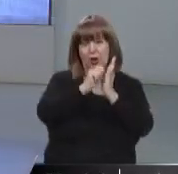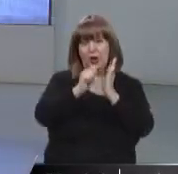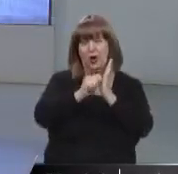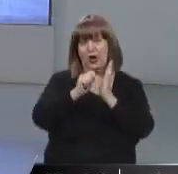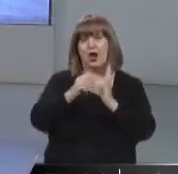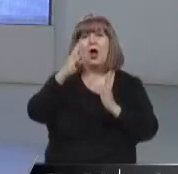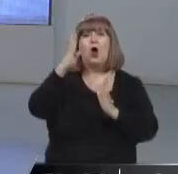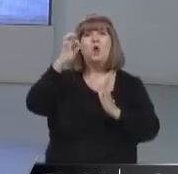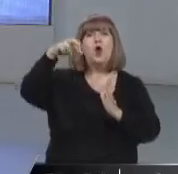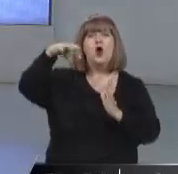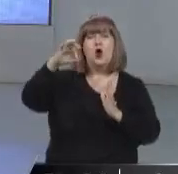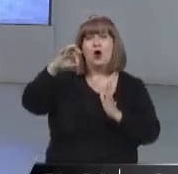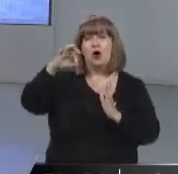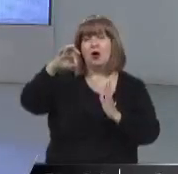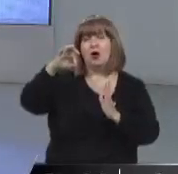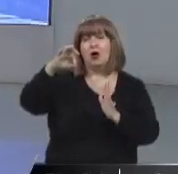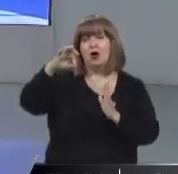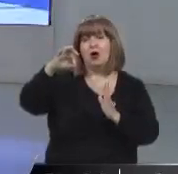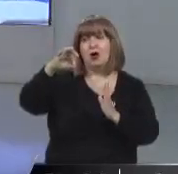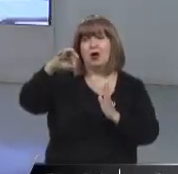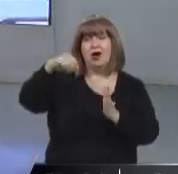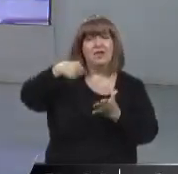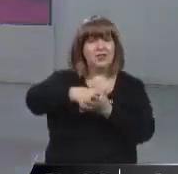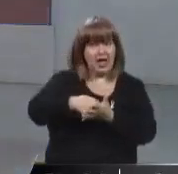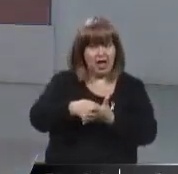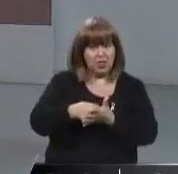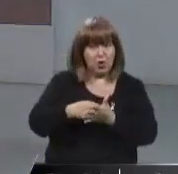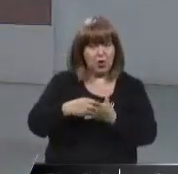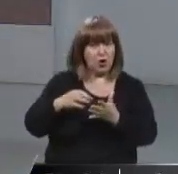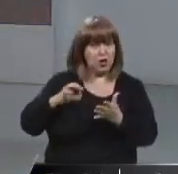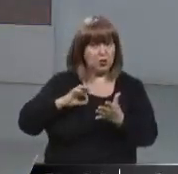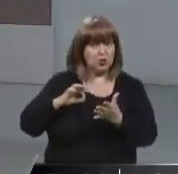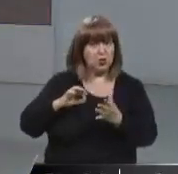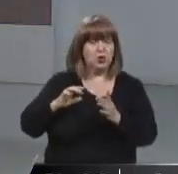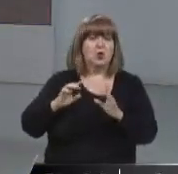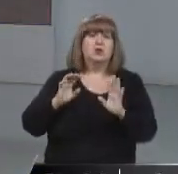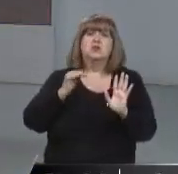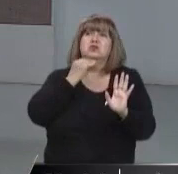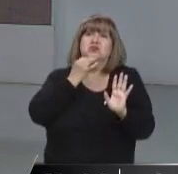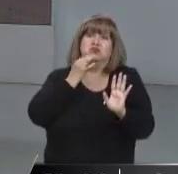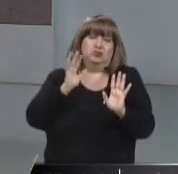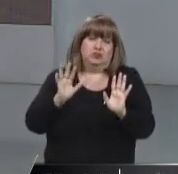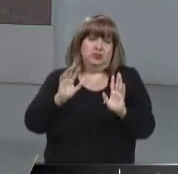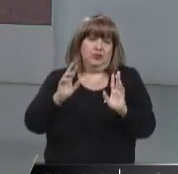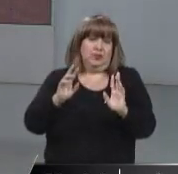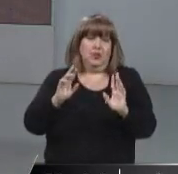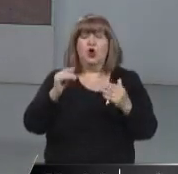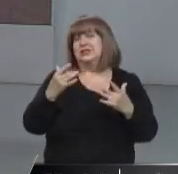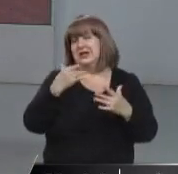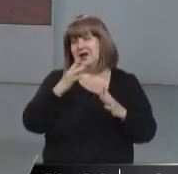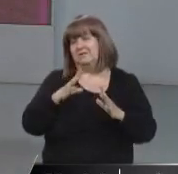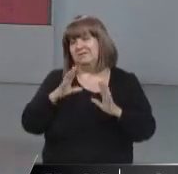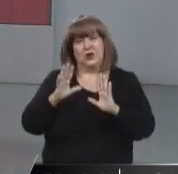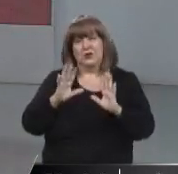¿no? Bueno, ¿es un bono de fin de año? ¿Así se lo ha denominado? No se sabe si después puede llegar a ver quizás algo más a fin de año propio, ¿no?